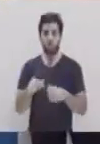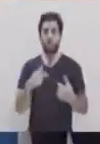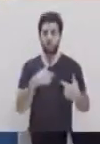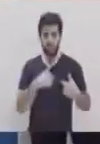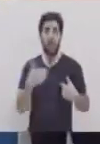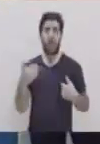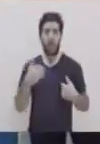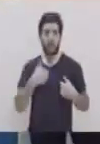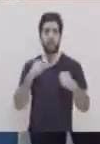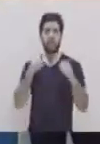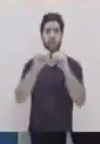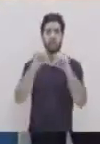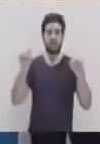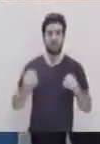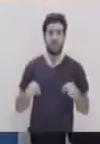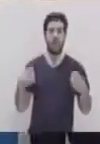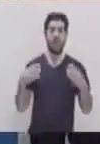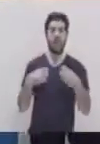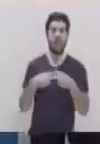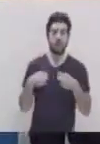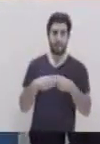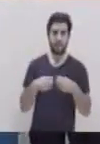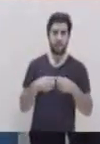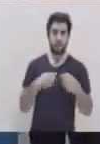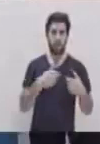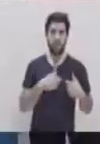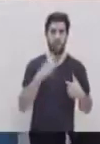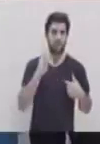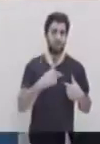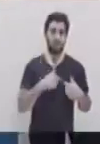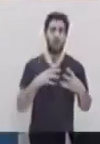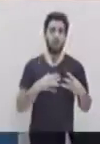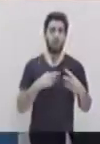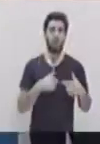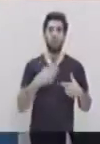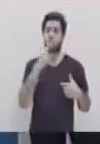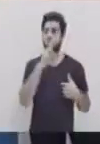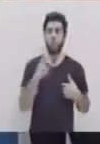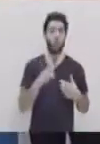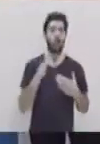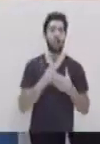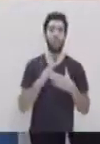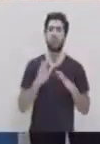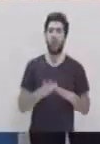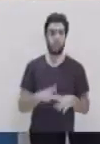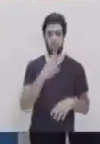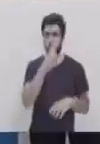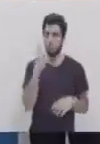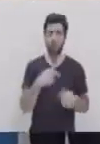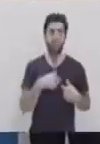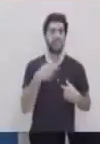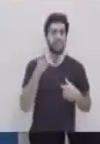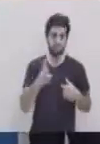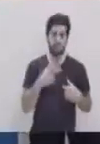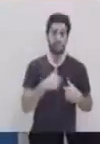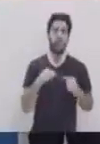y eso es lo que impusa el corazón y nunca para. El corazón nunca para y nunca se salta un latido.